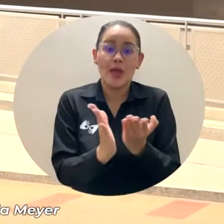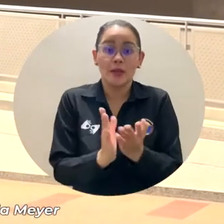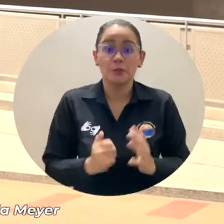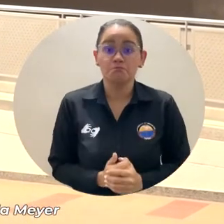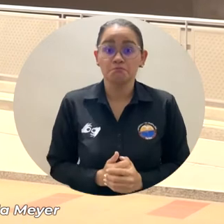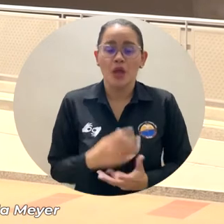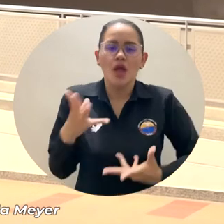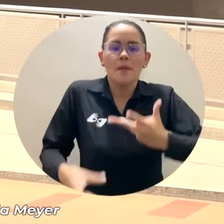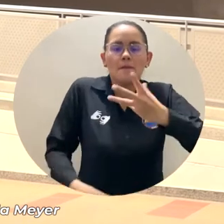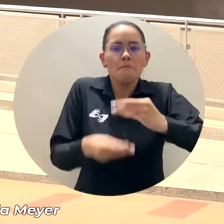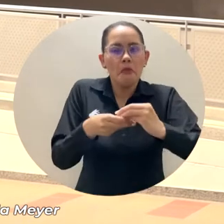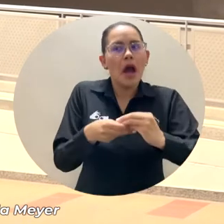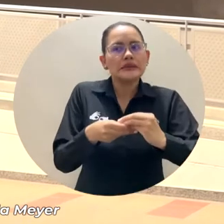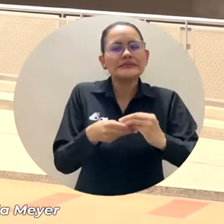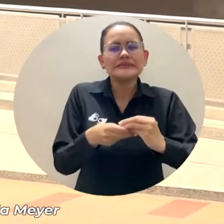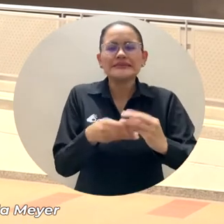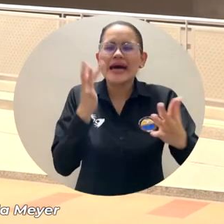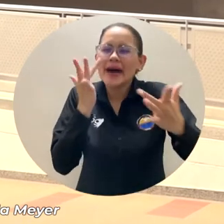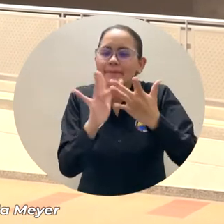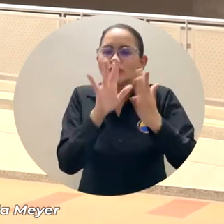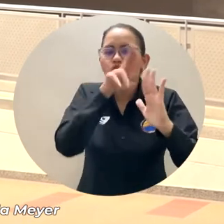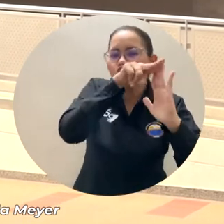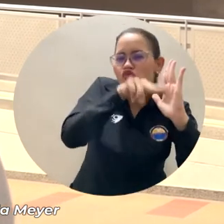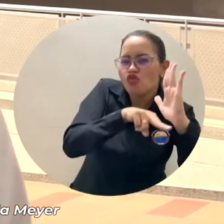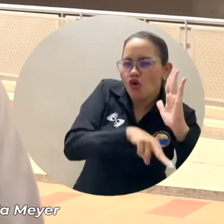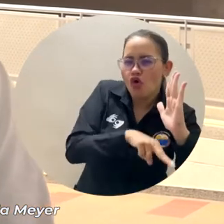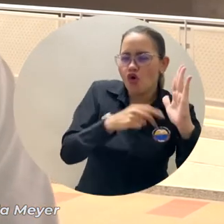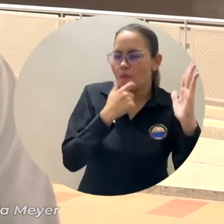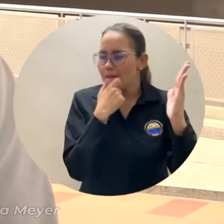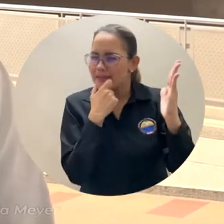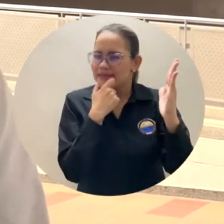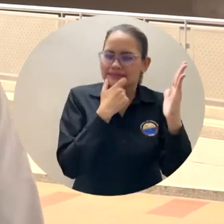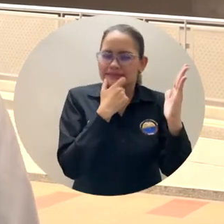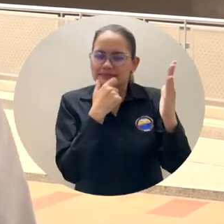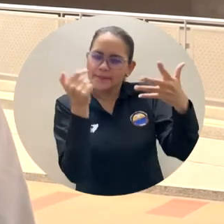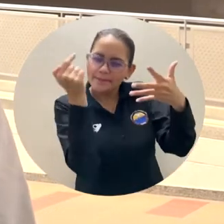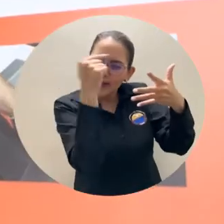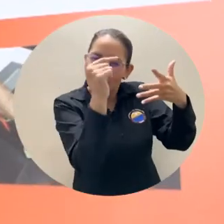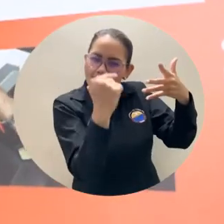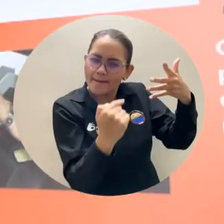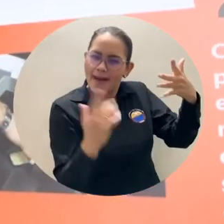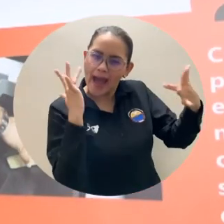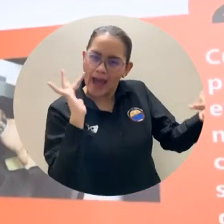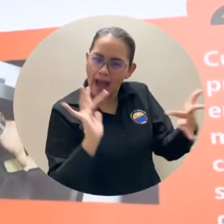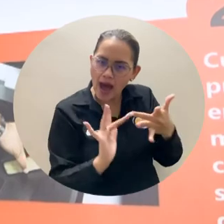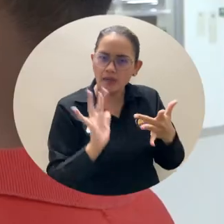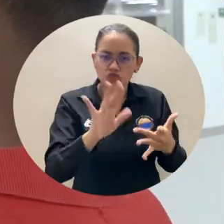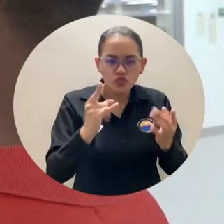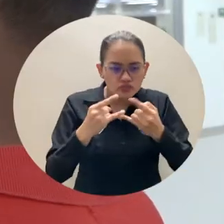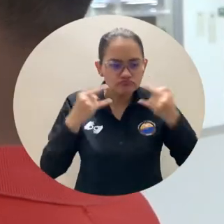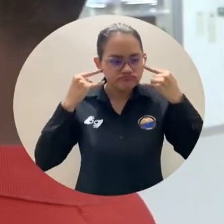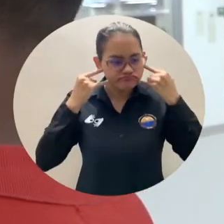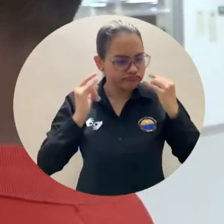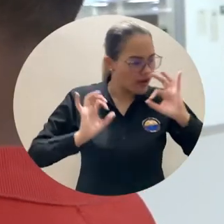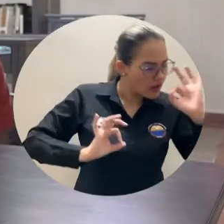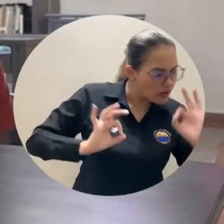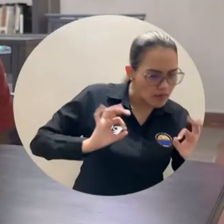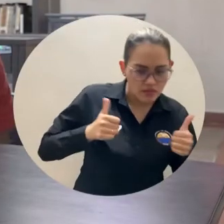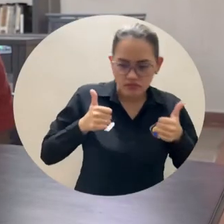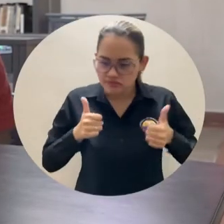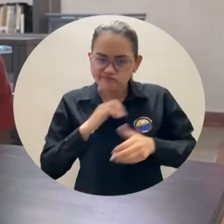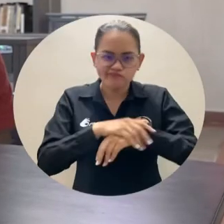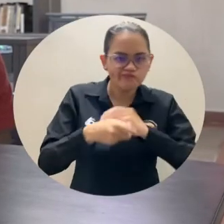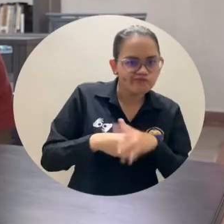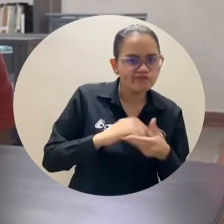usuarios, especialmente a todo el estudiantado. Hemos tomado y adoptado algunas medidas para garantizar,